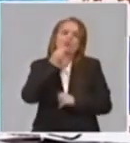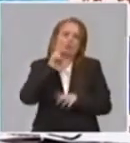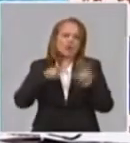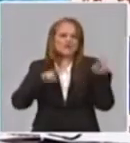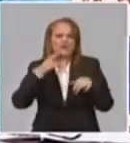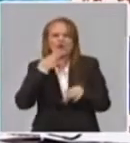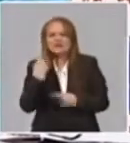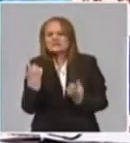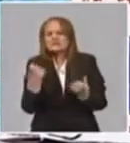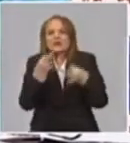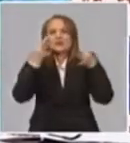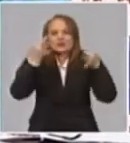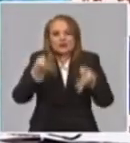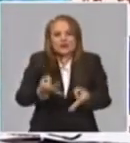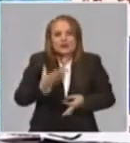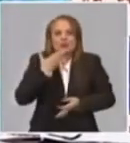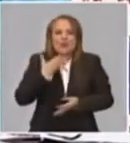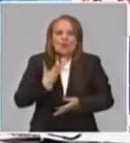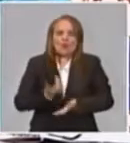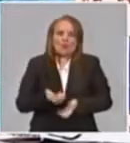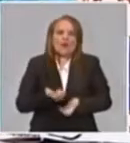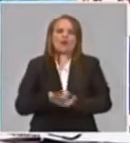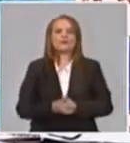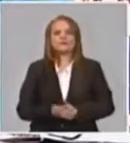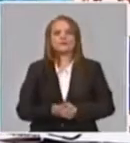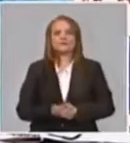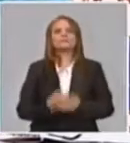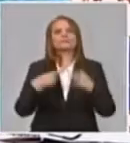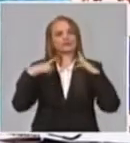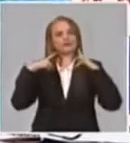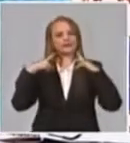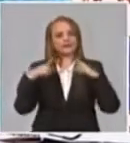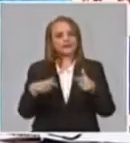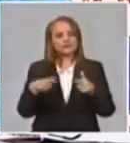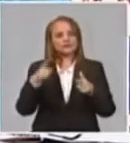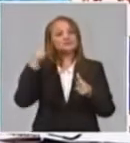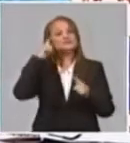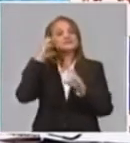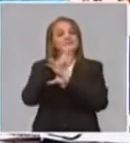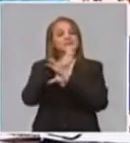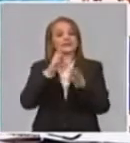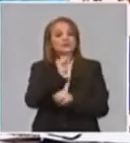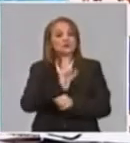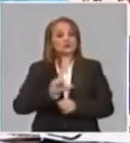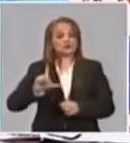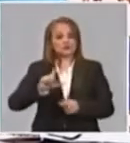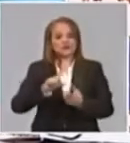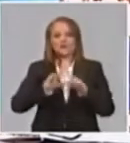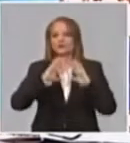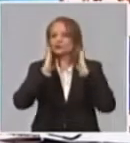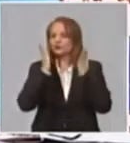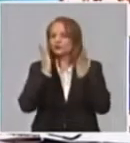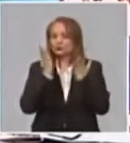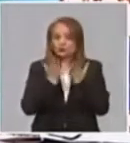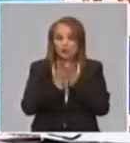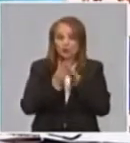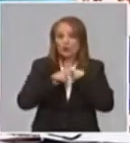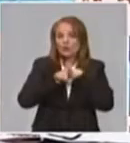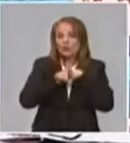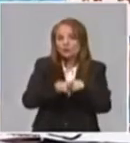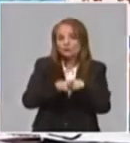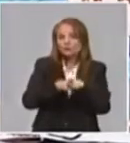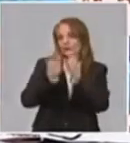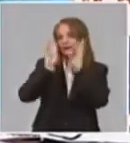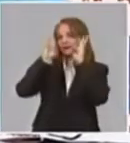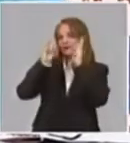De manera, Randy, que reitero, los científicos sociales, las ciencias sociales, de conjunto con los